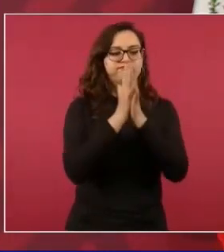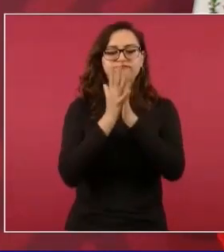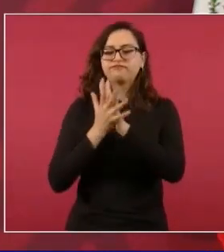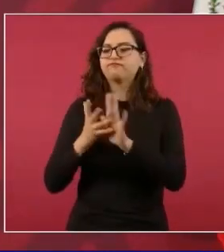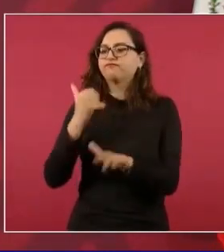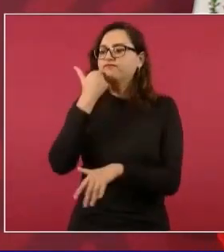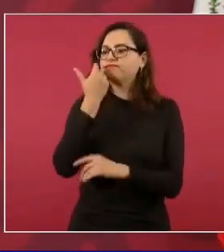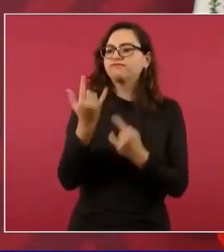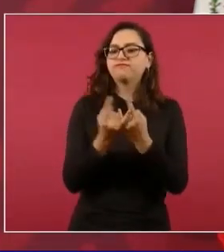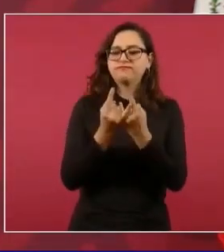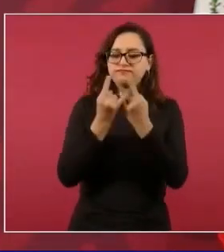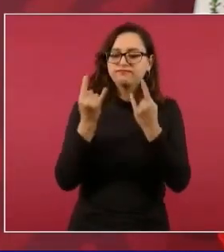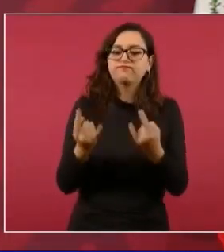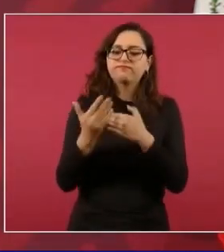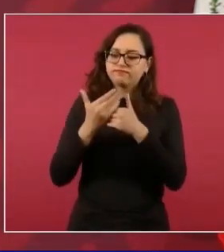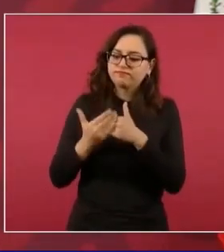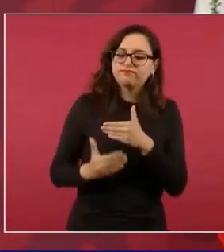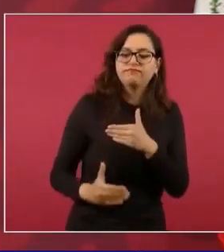historia,